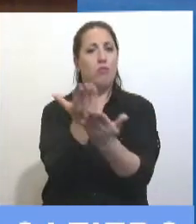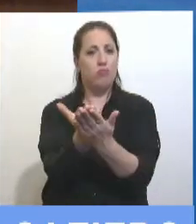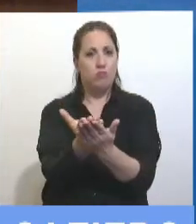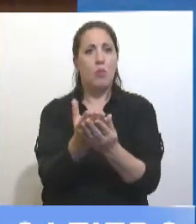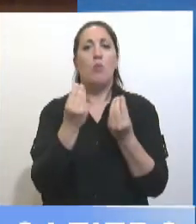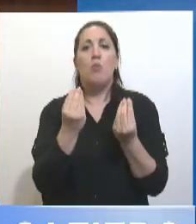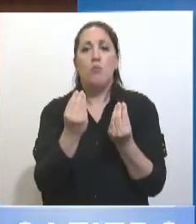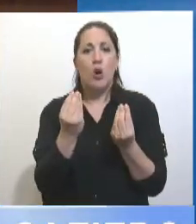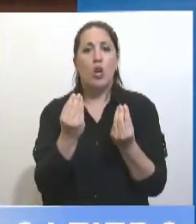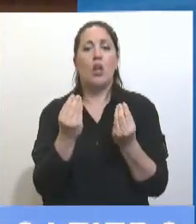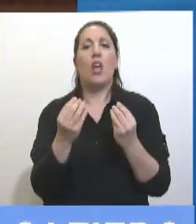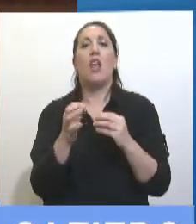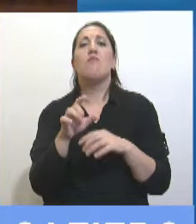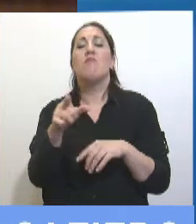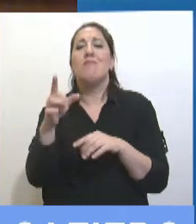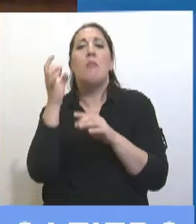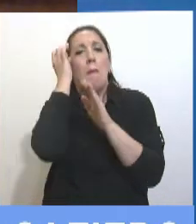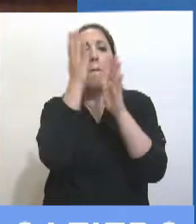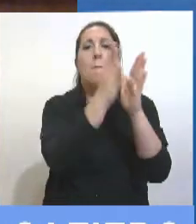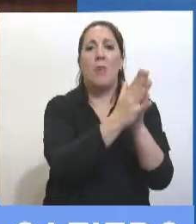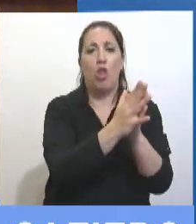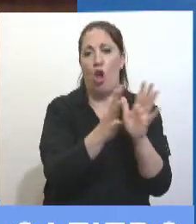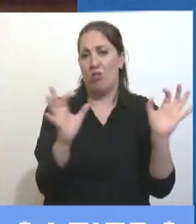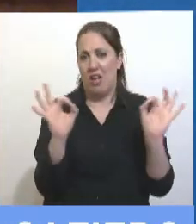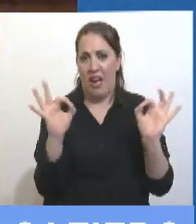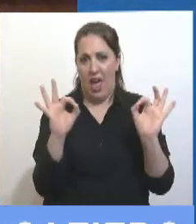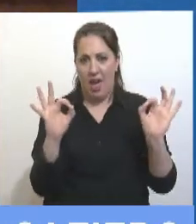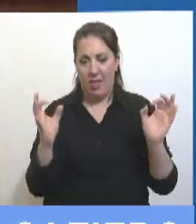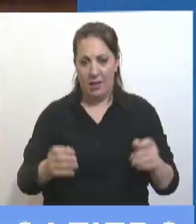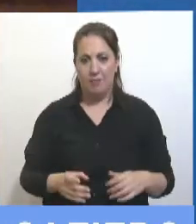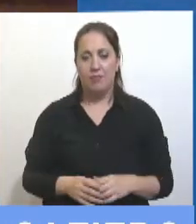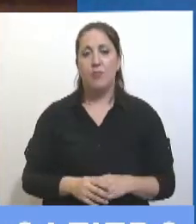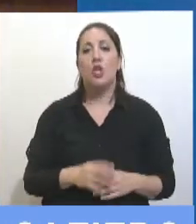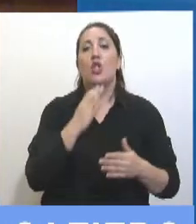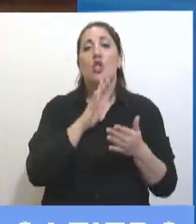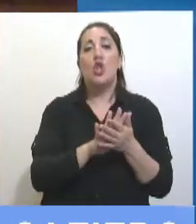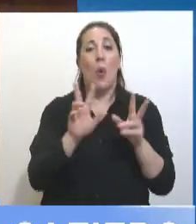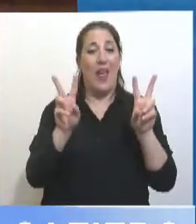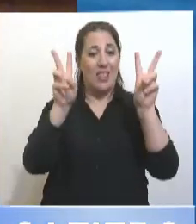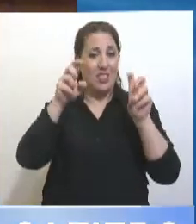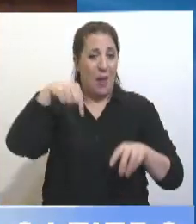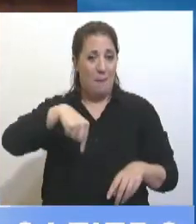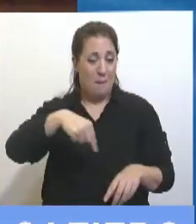ninguna disculpa satisfactoria. Pasando al tema de la jornada,